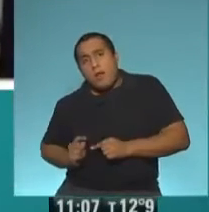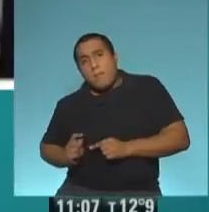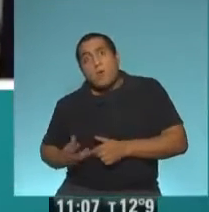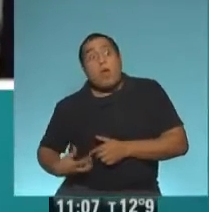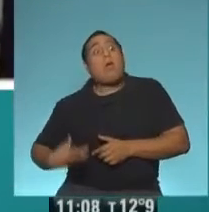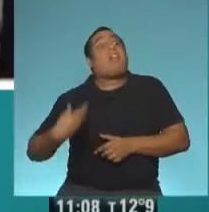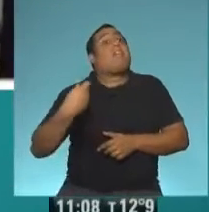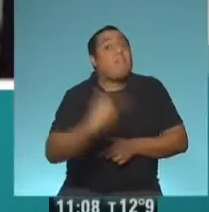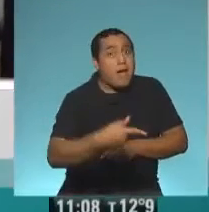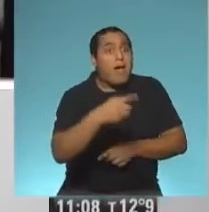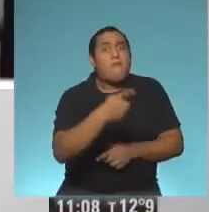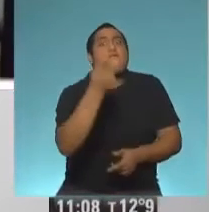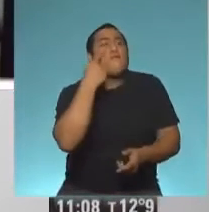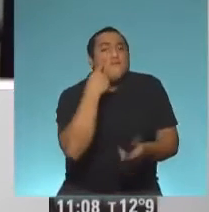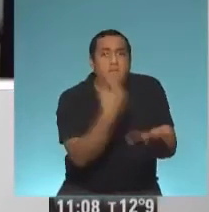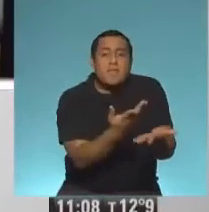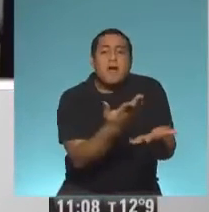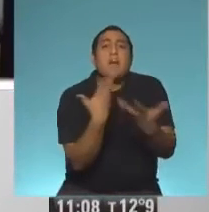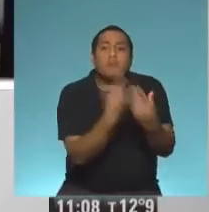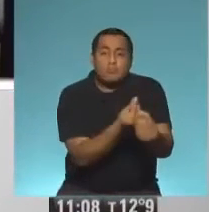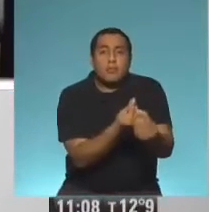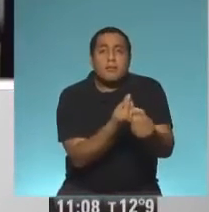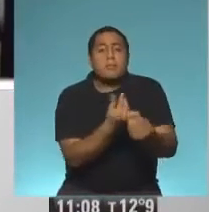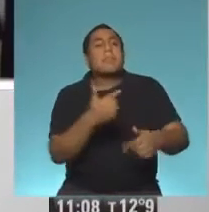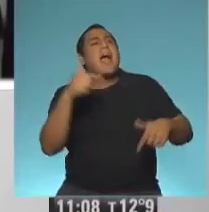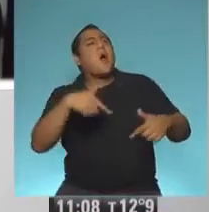una vida. ¿Cómo son los trasplantes en estos momentos en el hospital Garrahan?